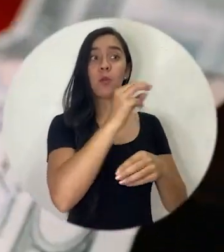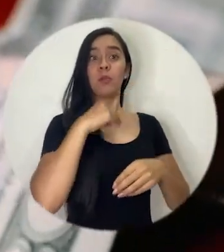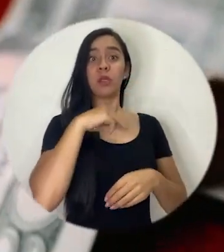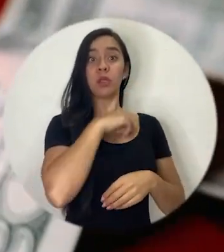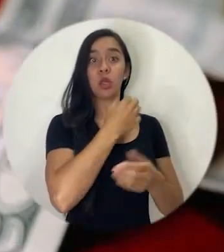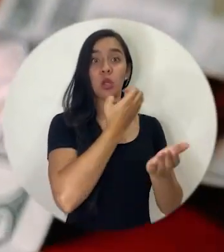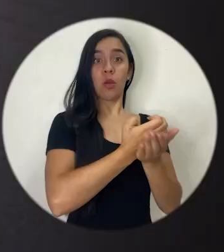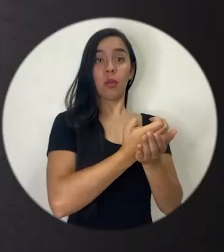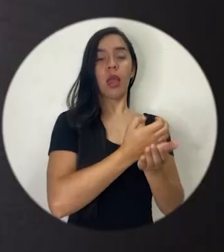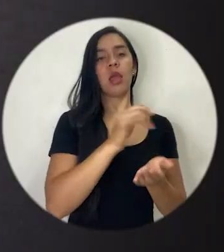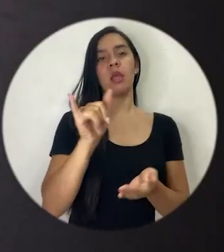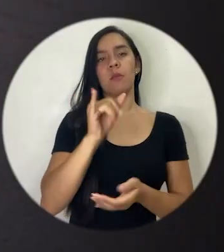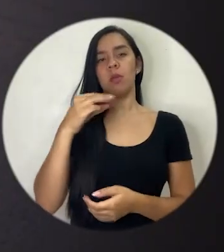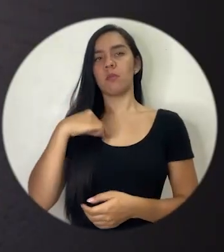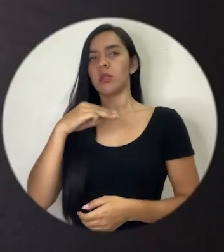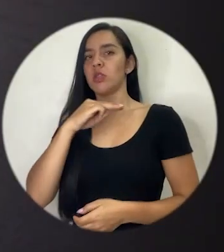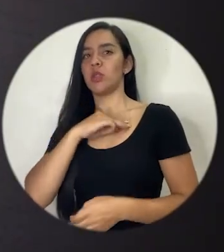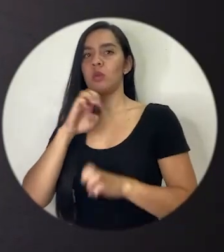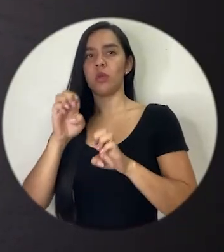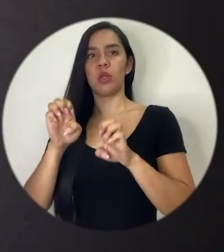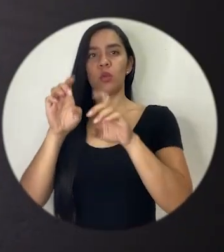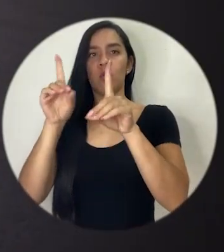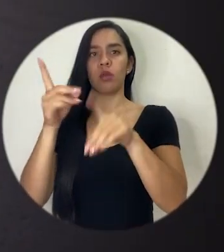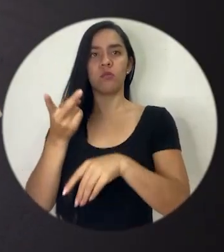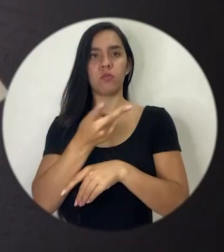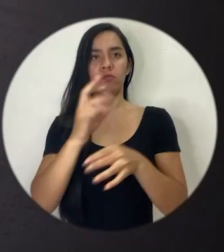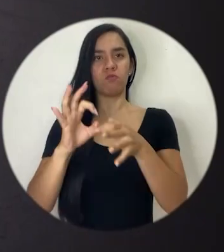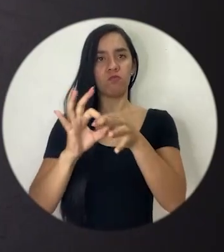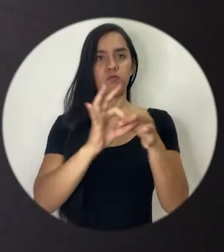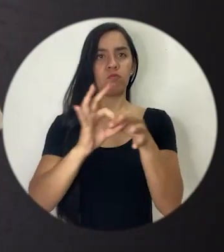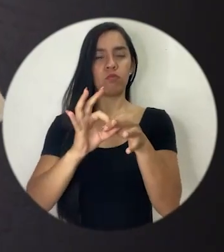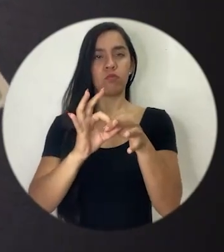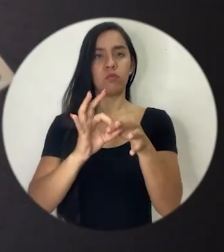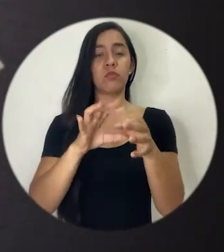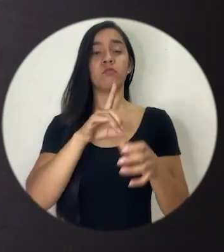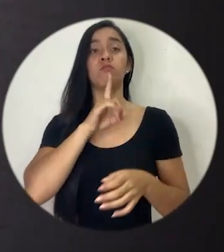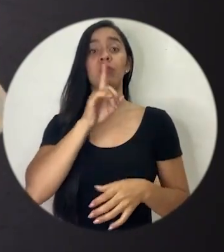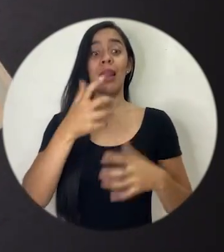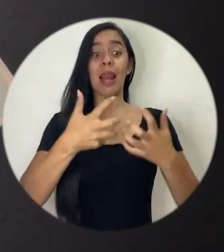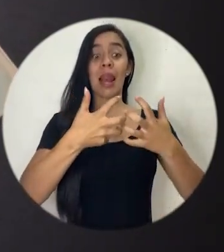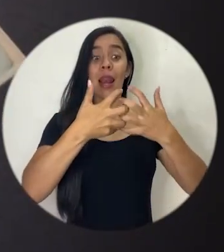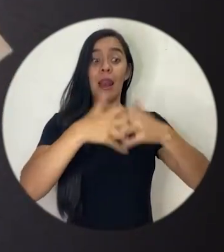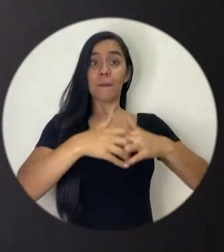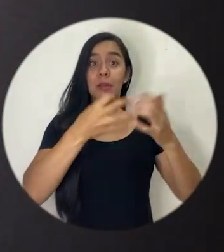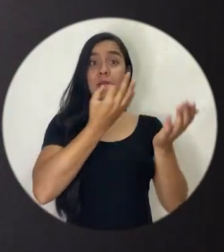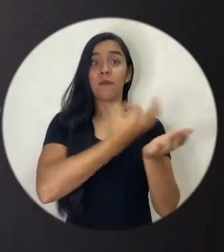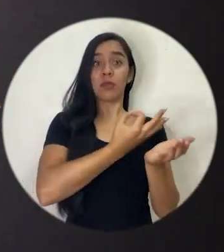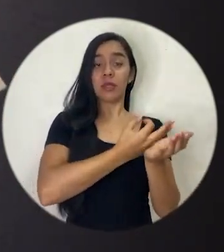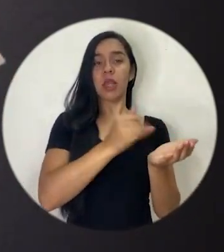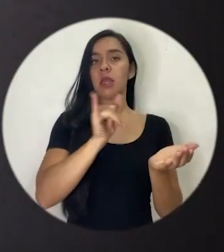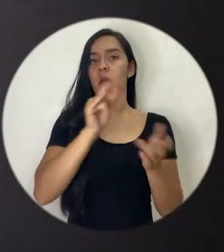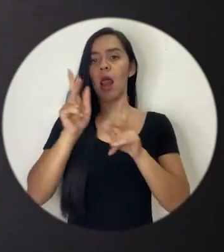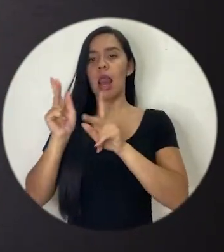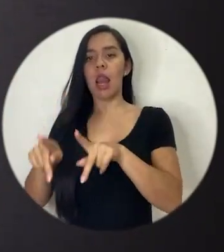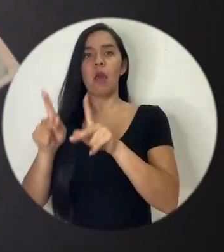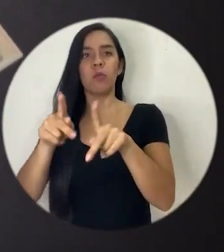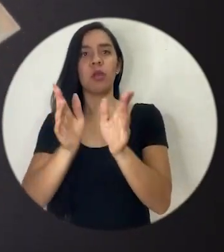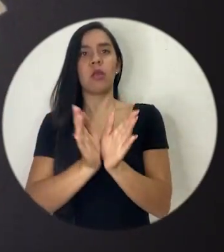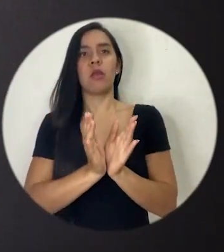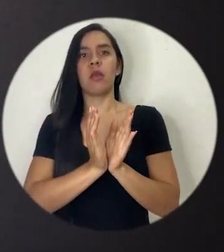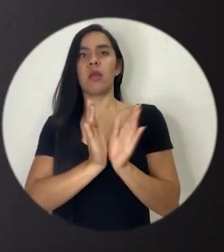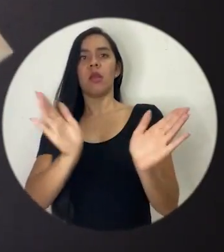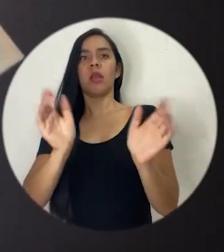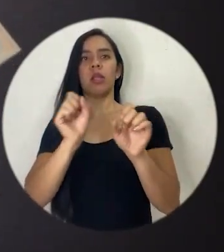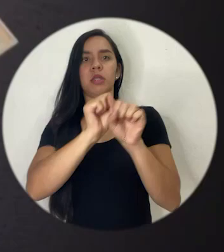es corresponsable el Ministerio de Educación las entidades financieras y los actores del sistema financiero